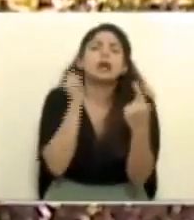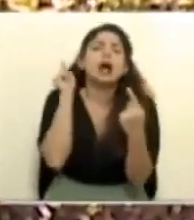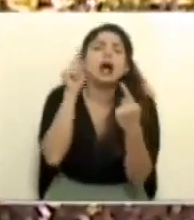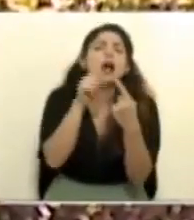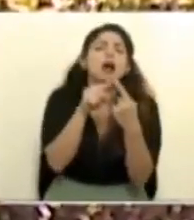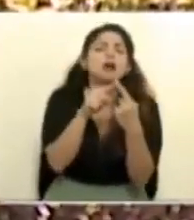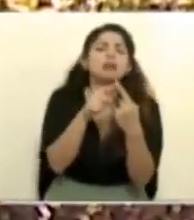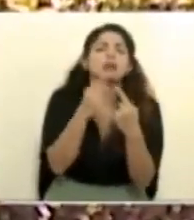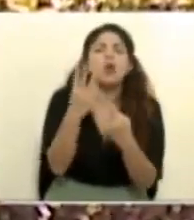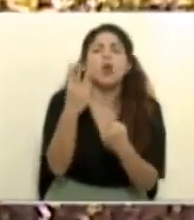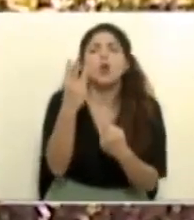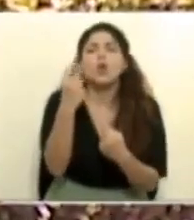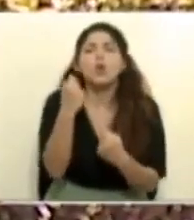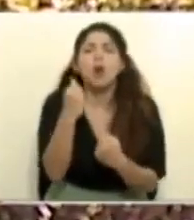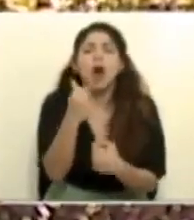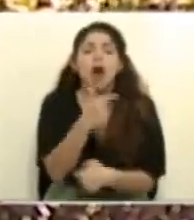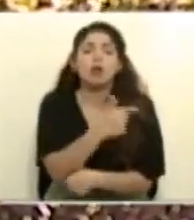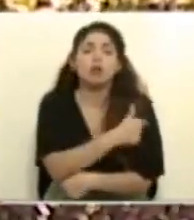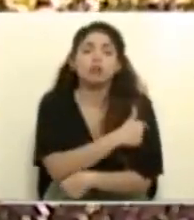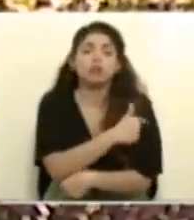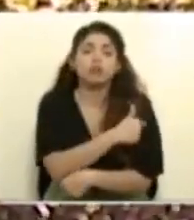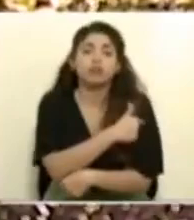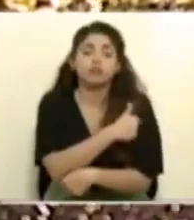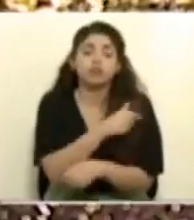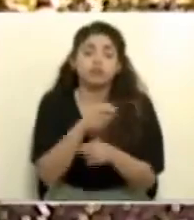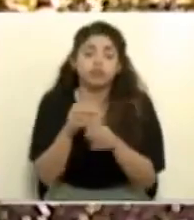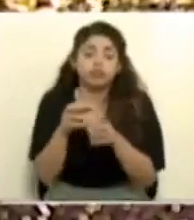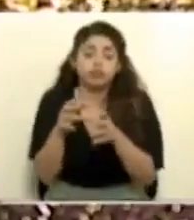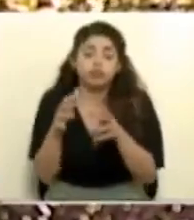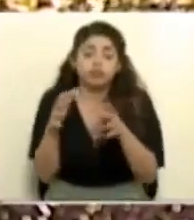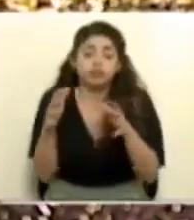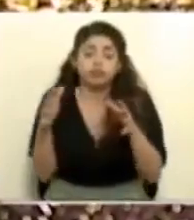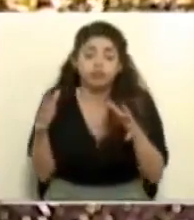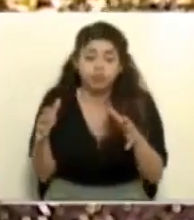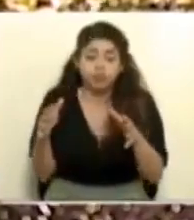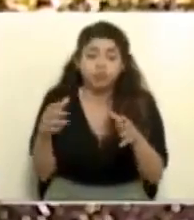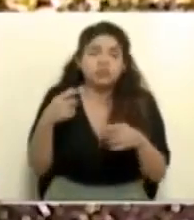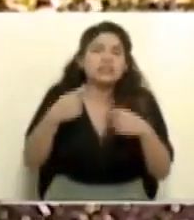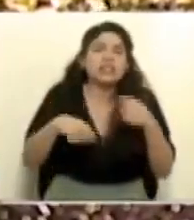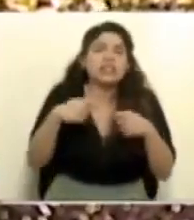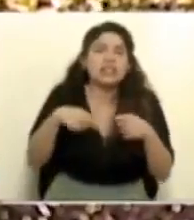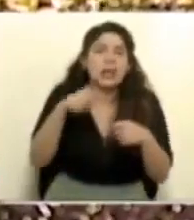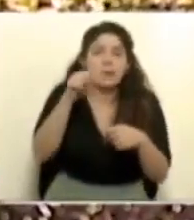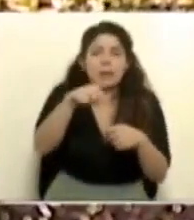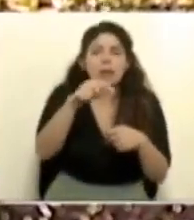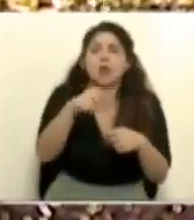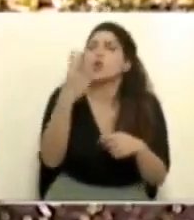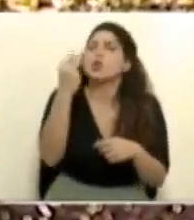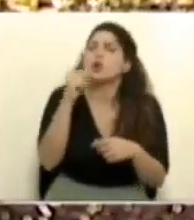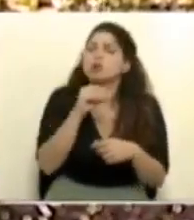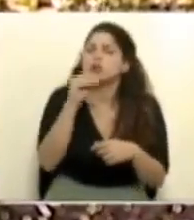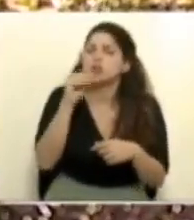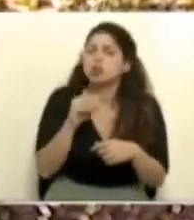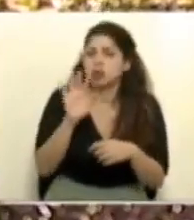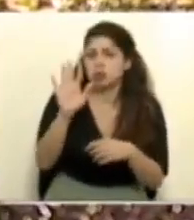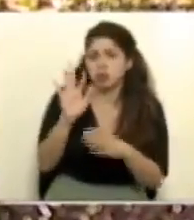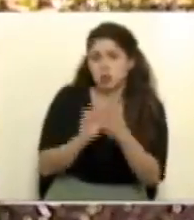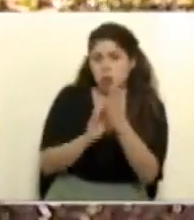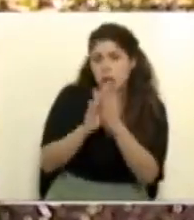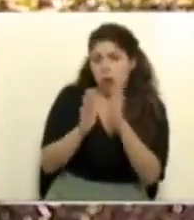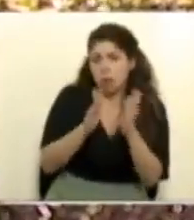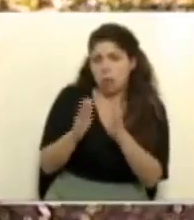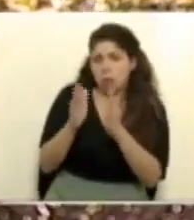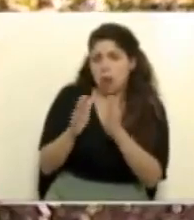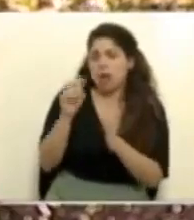don Daniel, de estar cubierta por la vacunación para septiembre dentro de las estimaciones que ustedes están